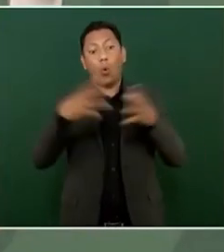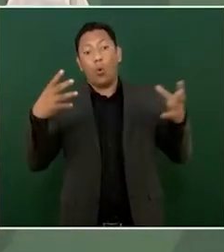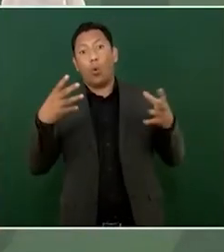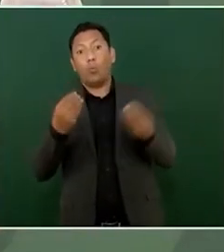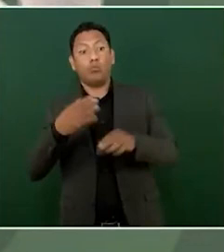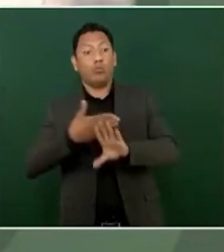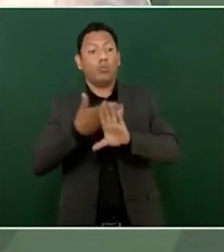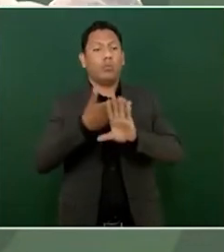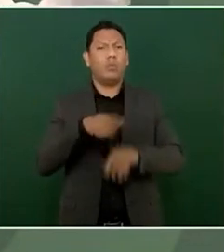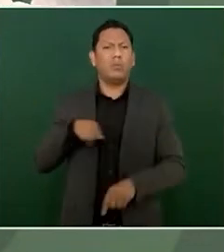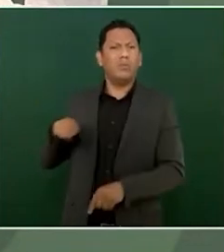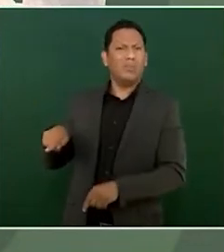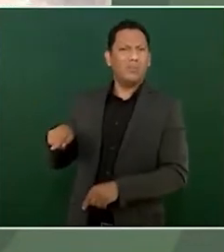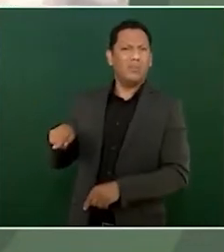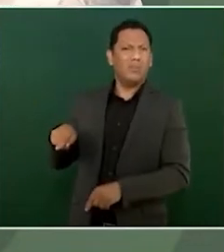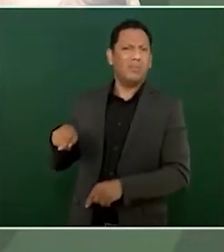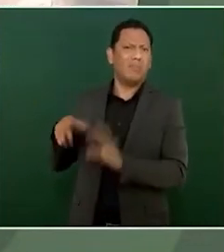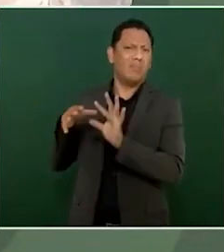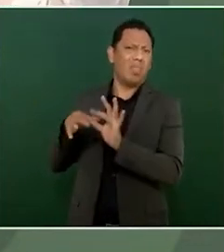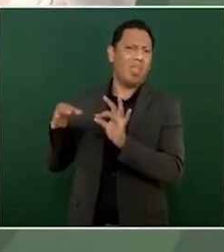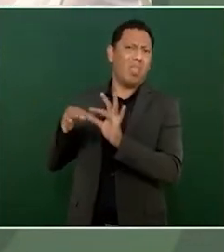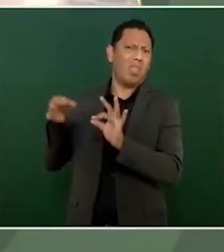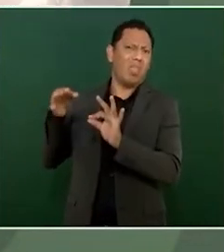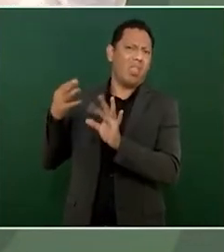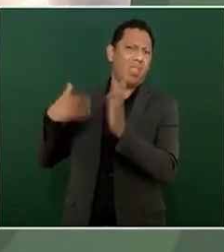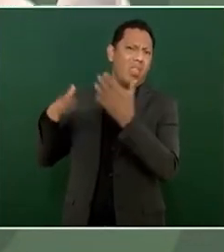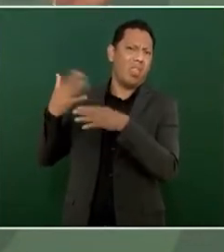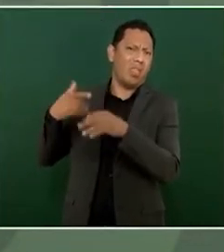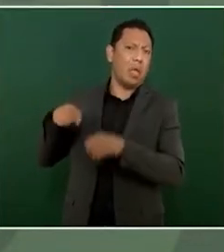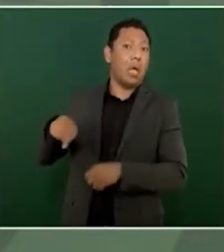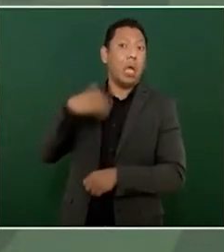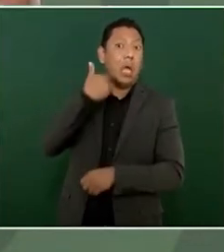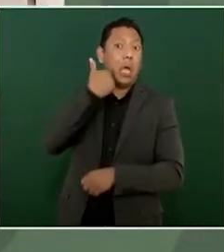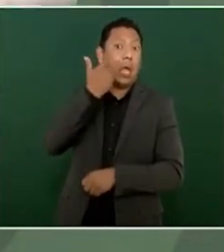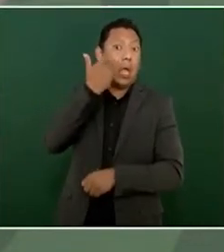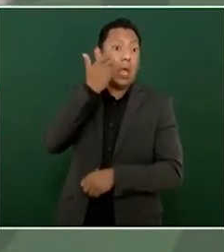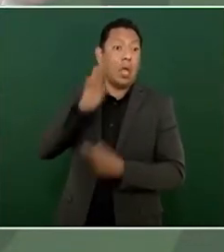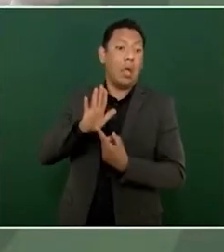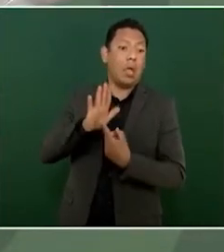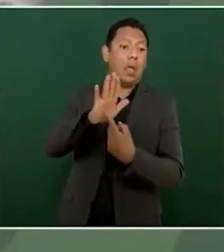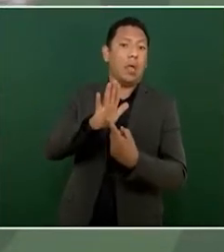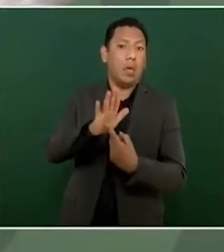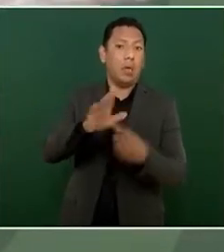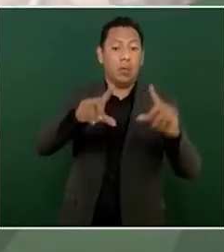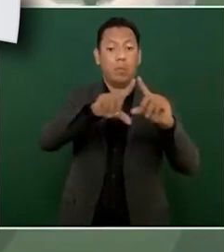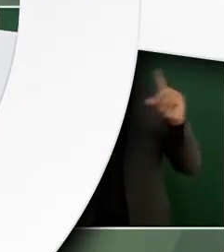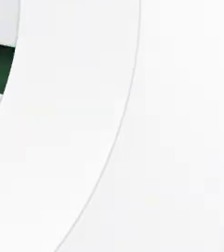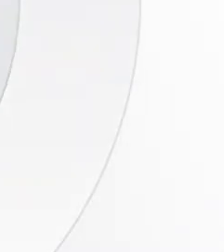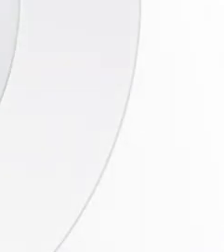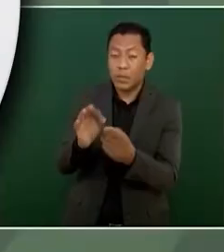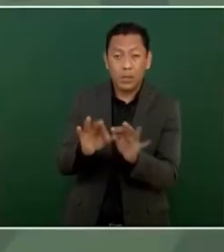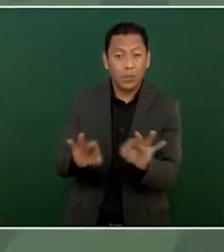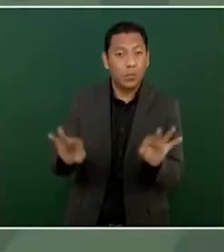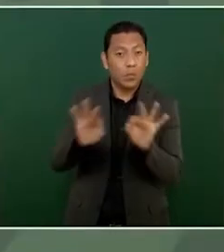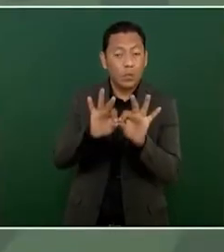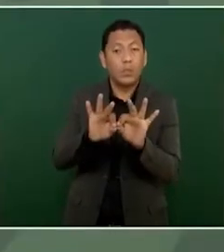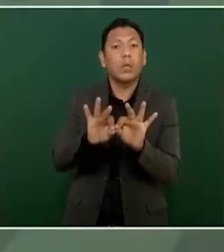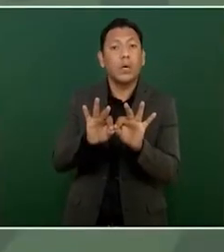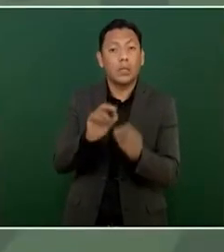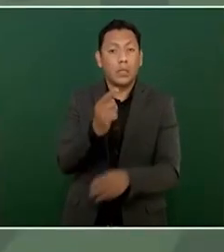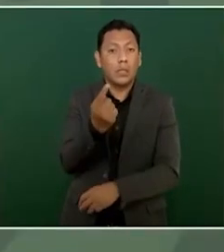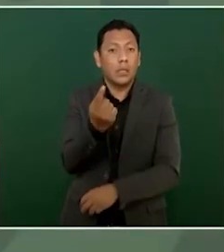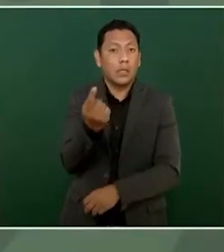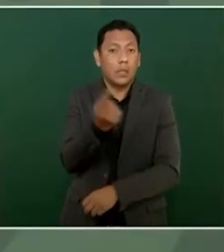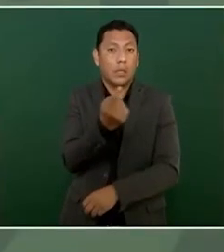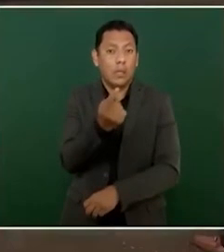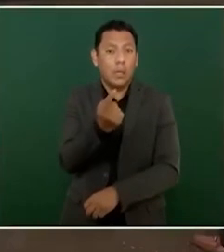Quisieran proyectar esa imagen de un México en llamas. Estamos